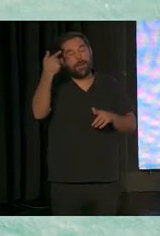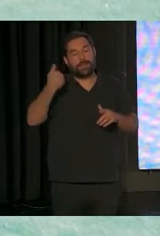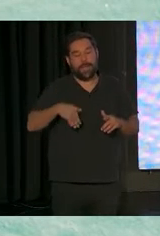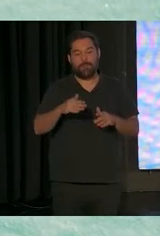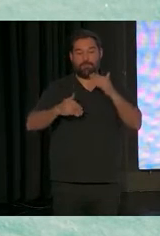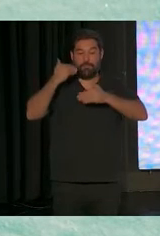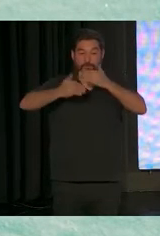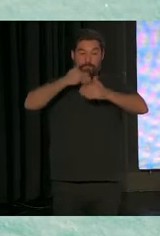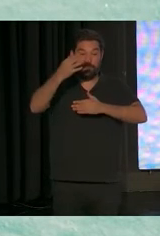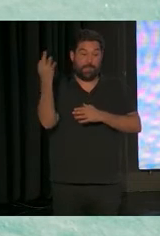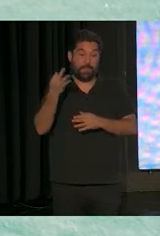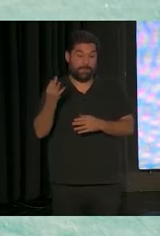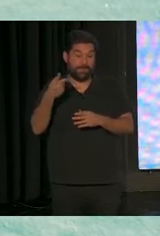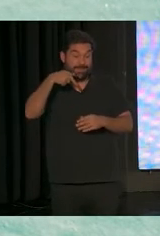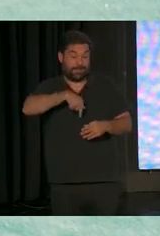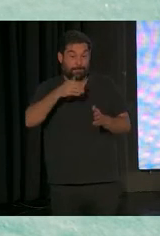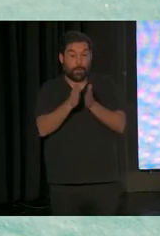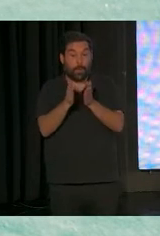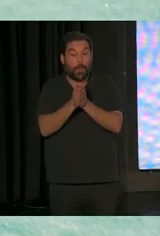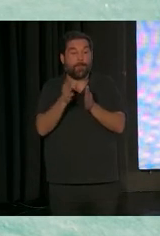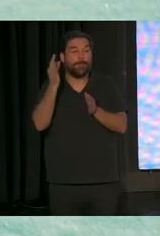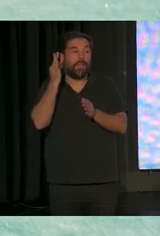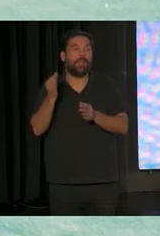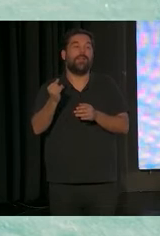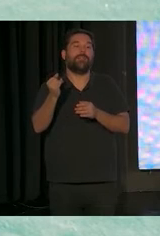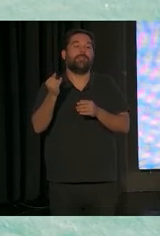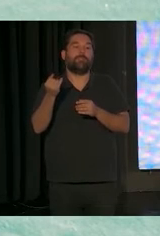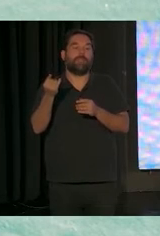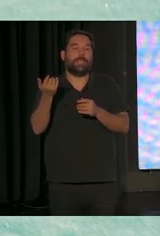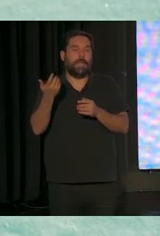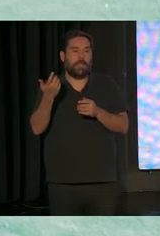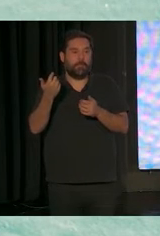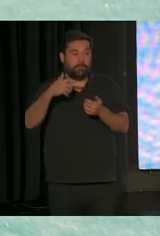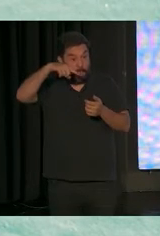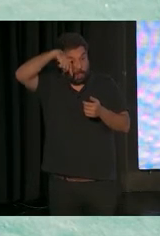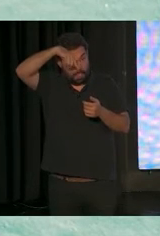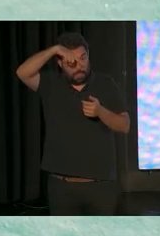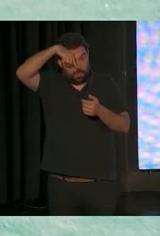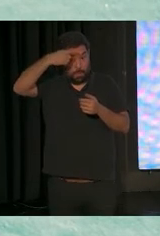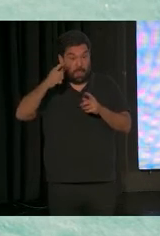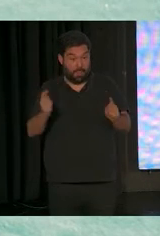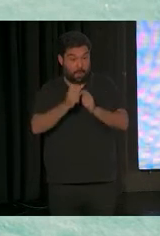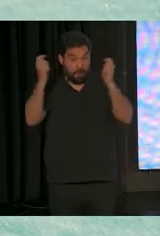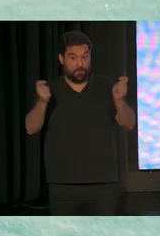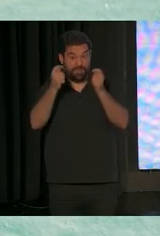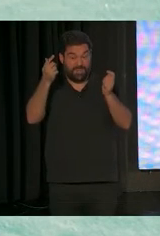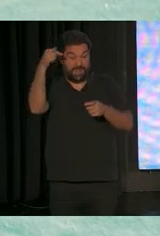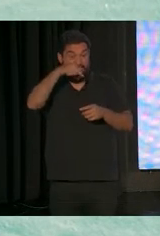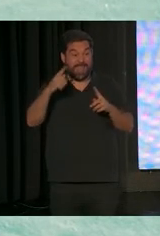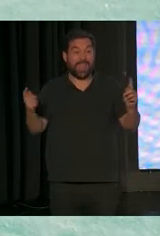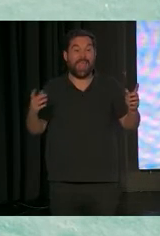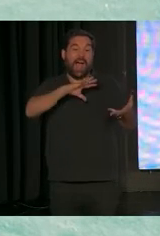avanzando. Aquí una de mis compañeras, Julia, su tesis doctoral se publicará dentro de poco. Lo que hemos hecho es adaptar cómo se hace